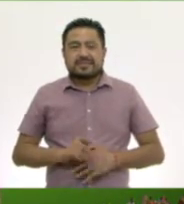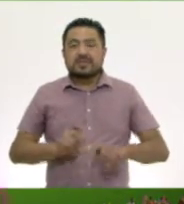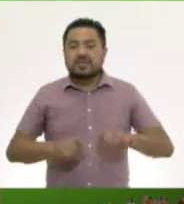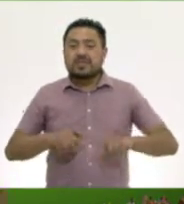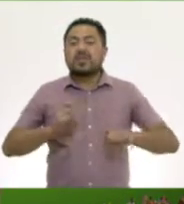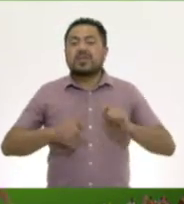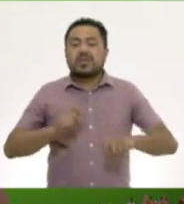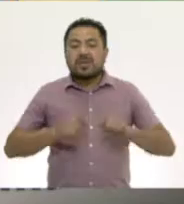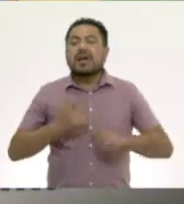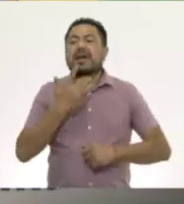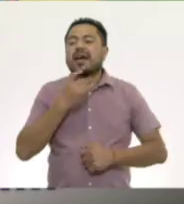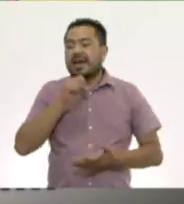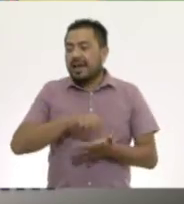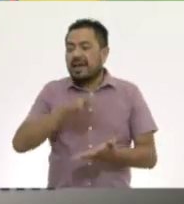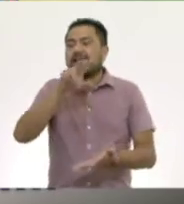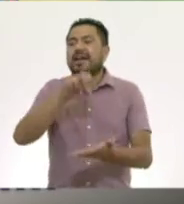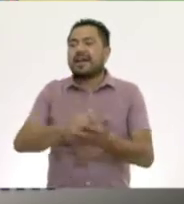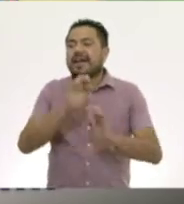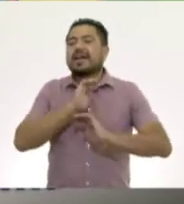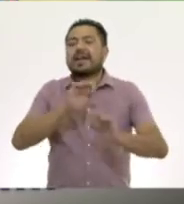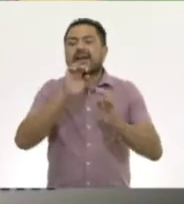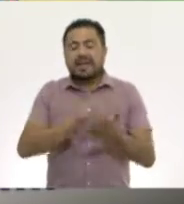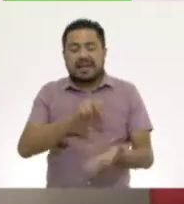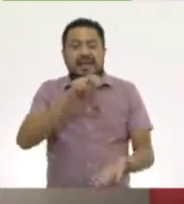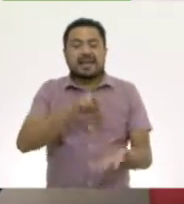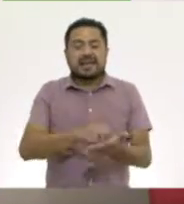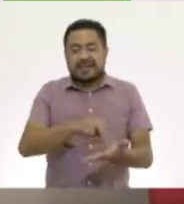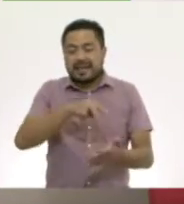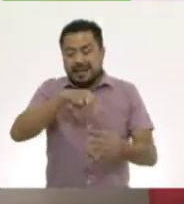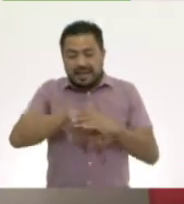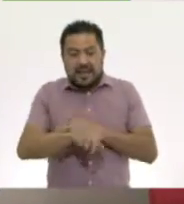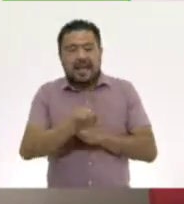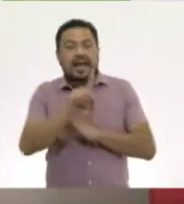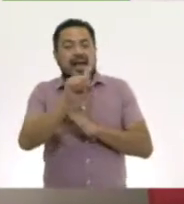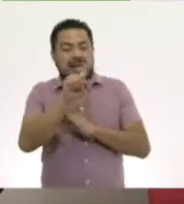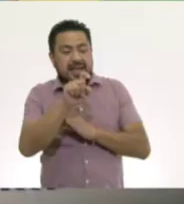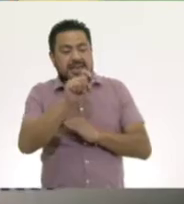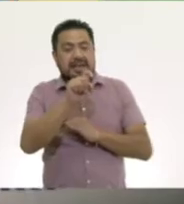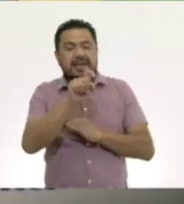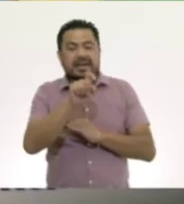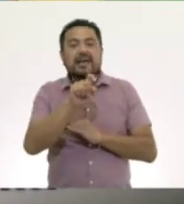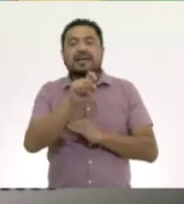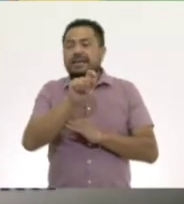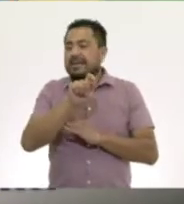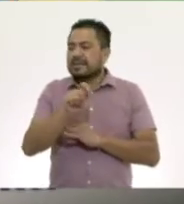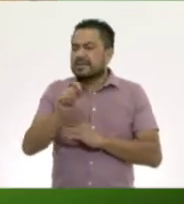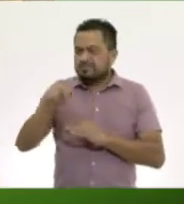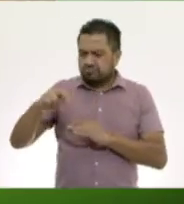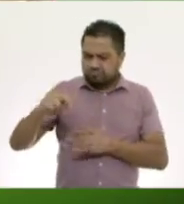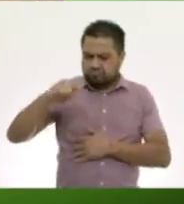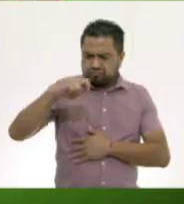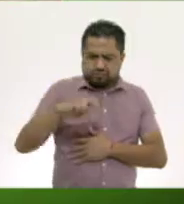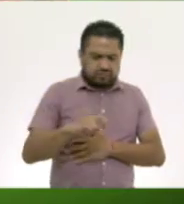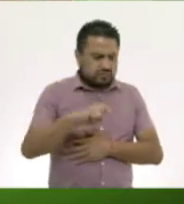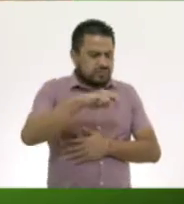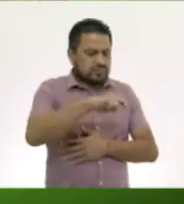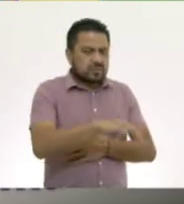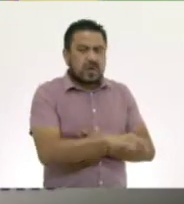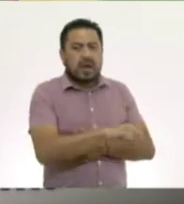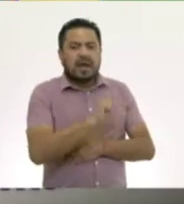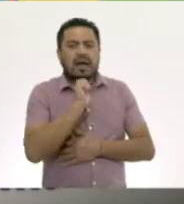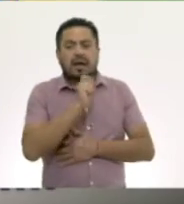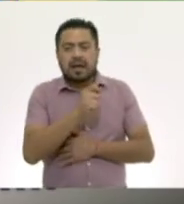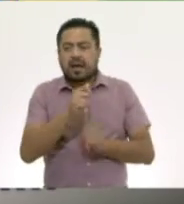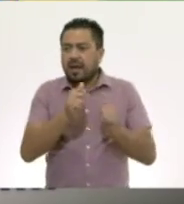Cucú, cucú, cantaba la rana. Cucú, cucú, debajo del agua. Cucú, cucú, pasó un caballero. Cucú,